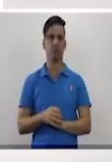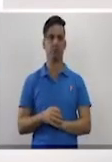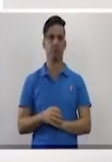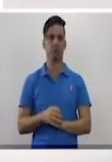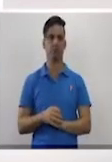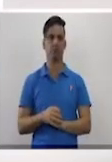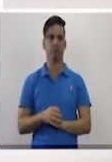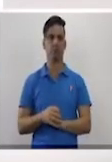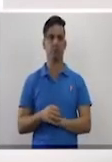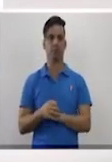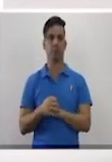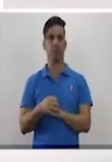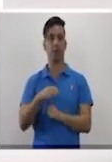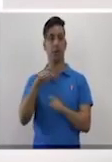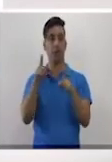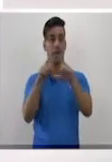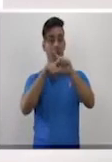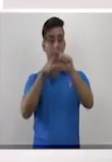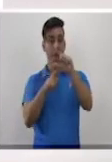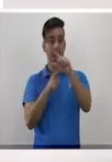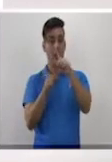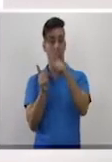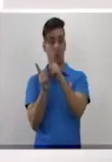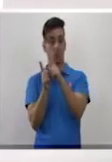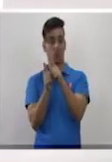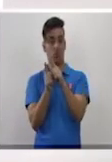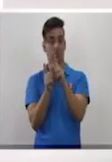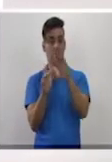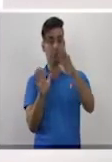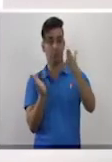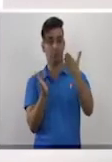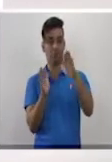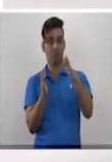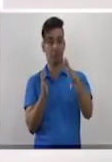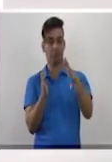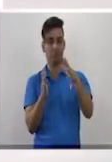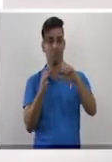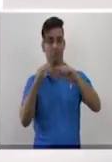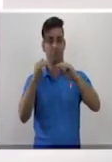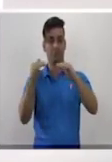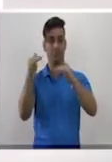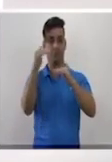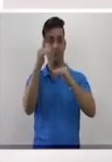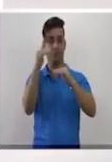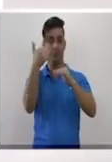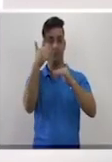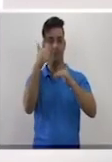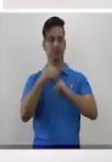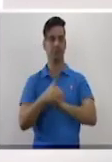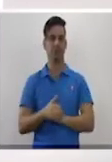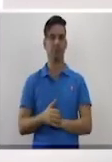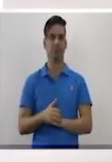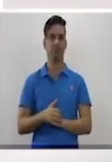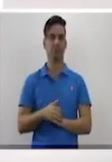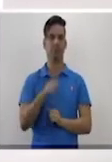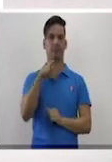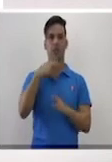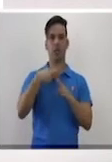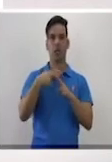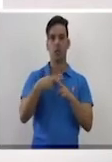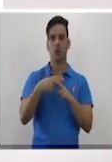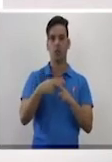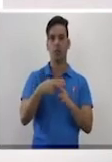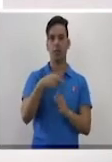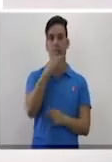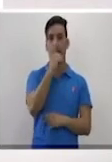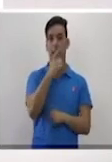que el menor, sería X más 10, si le llamas X a la amplitud del menor. Y el mayor es